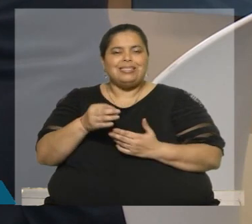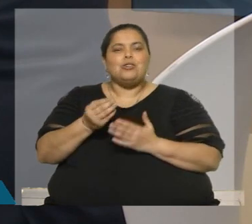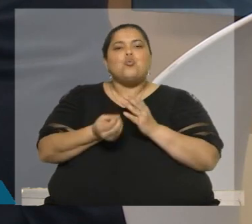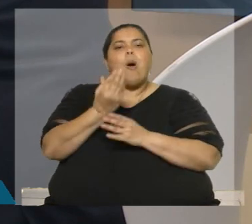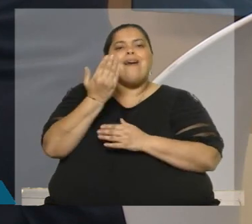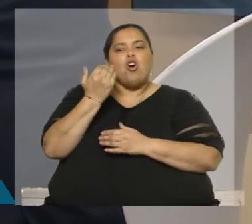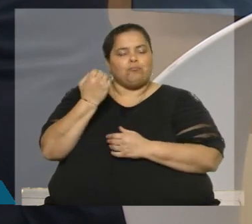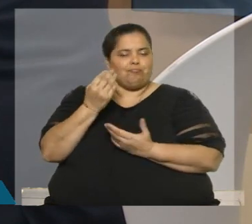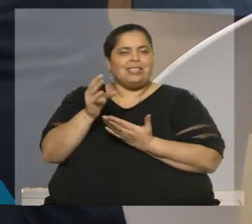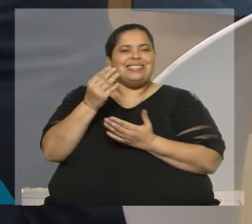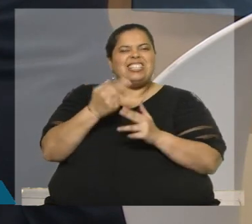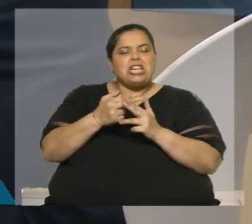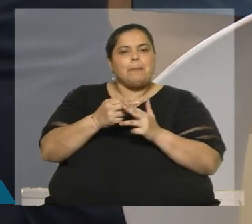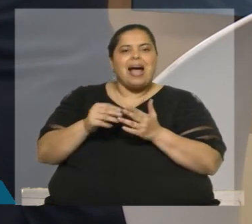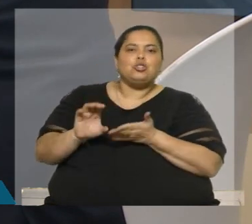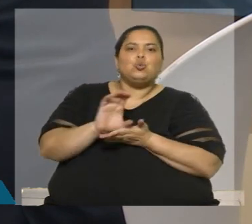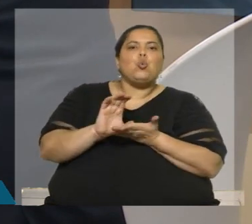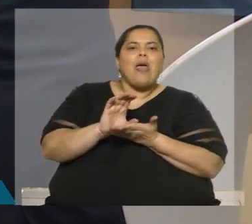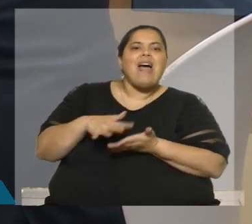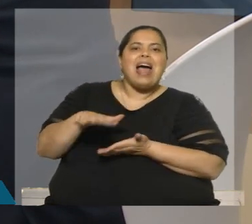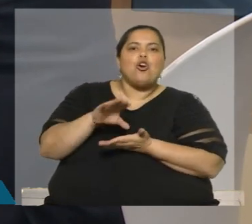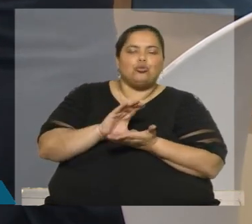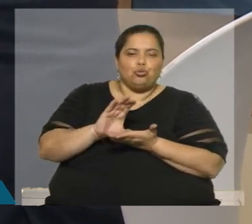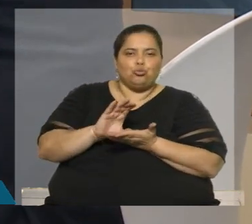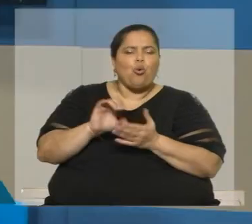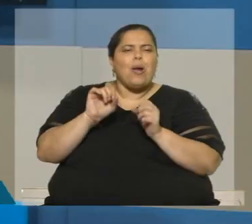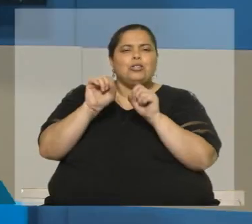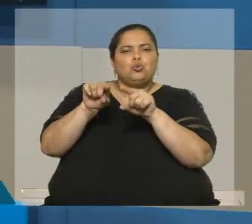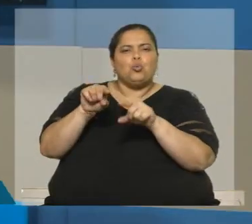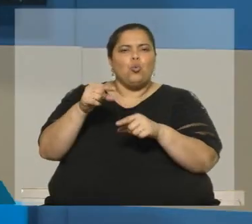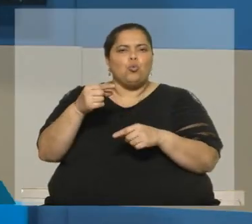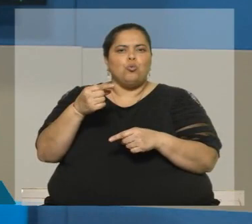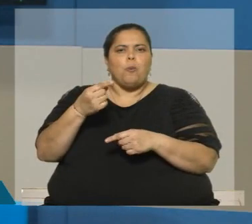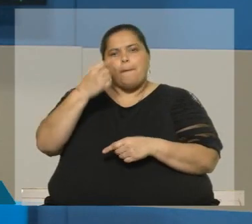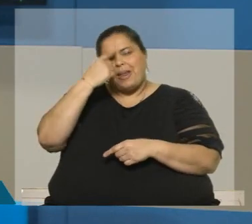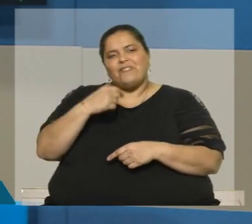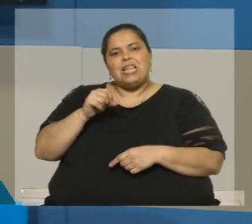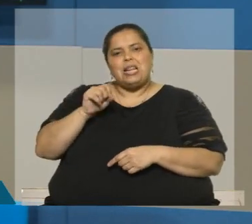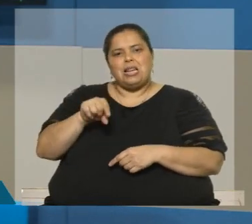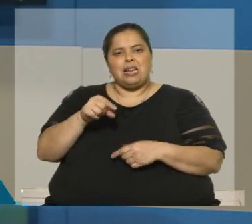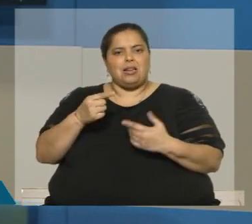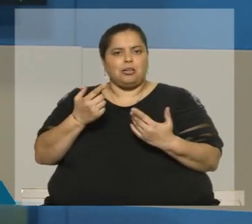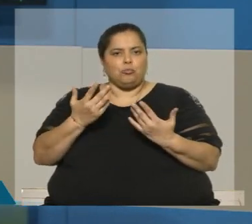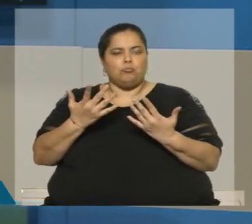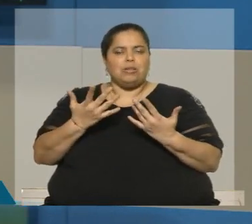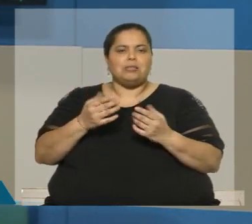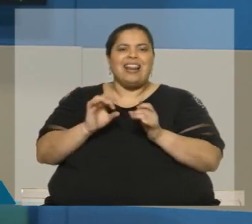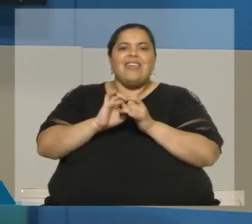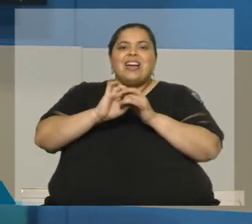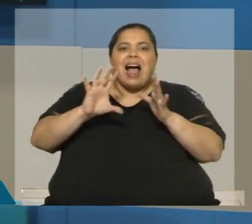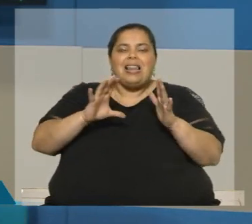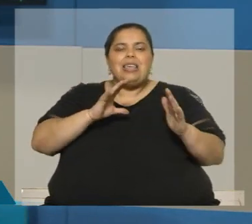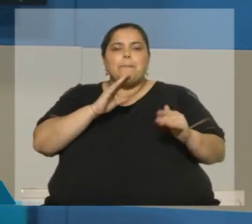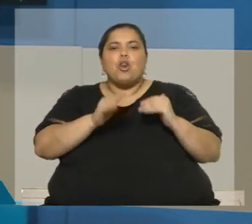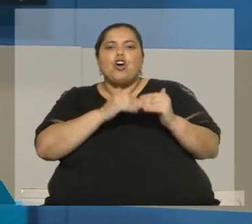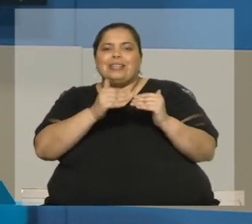De 2006. ¿Qué perfil político tiene el grupo? Bueno, es un partido liberal progresista, que ocupa un espacio... A mí,